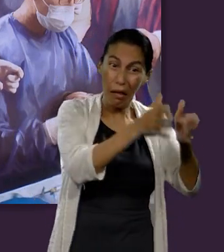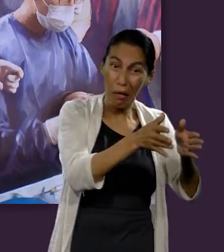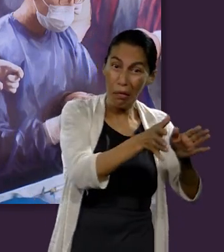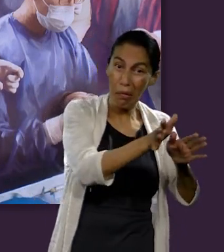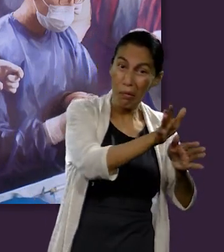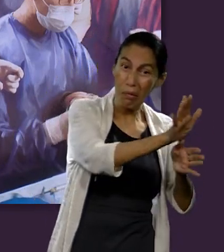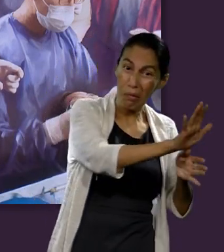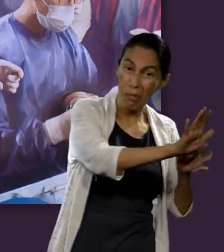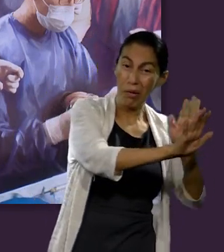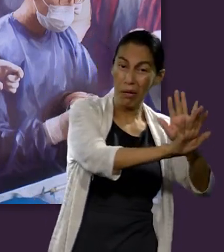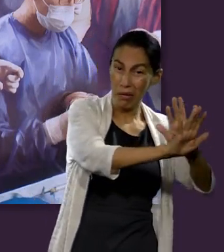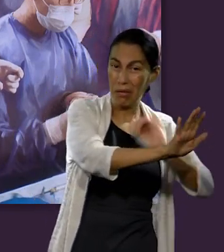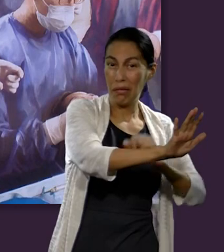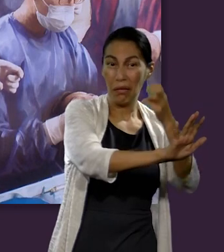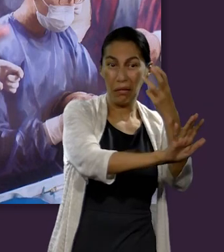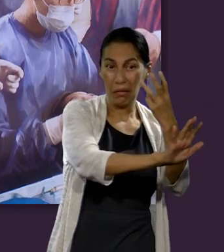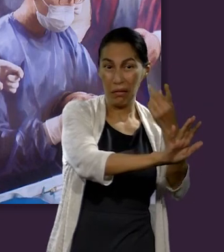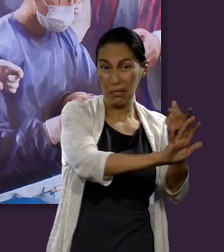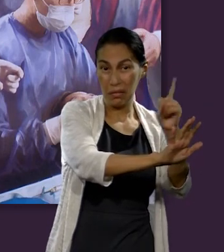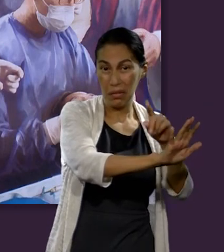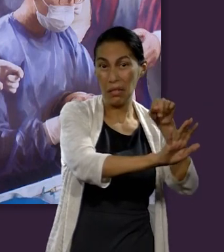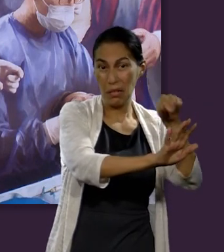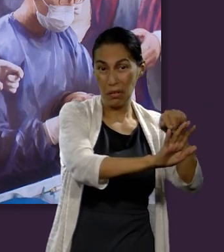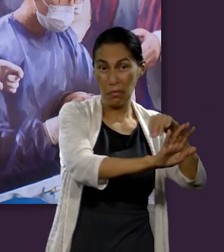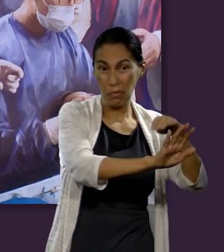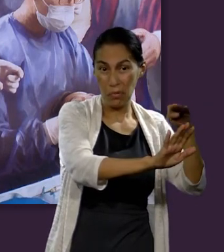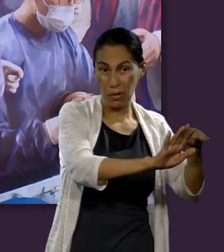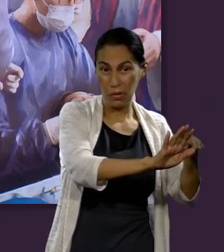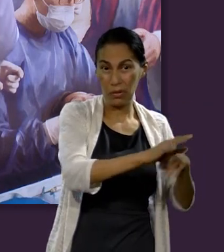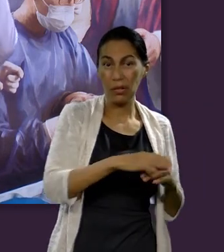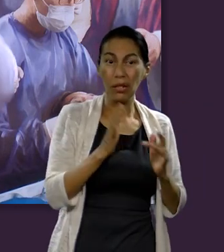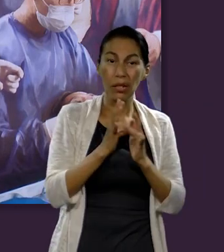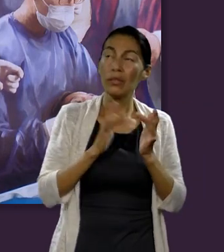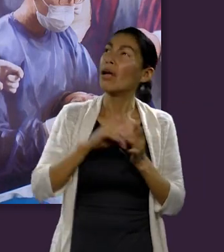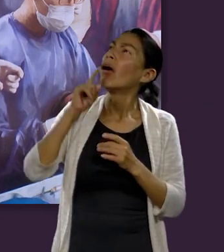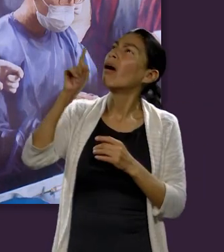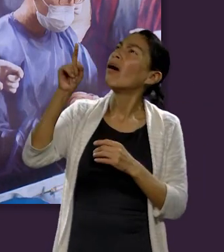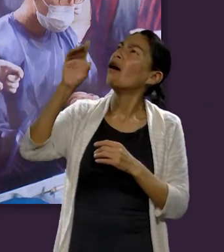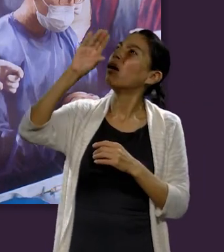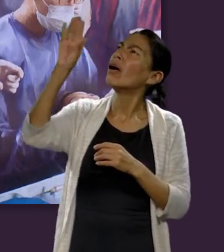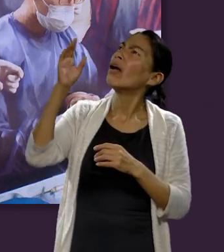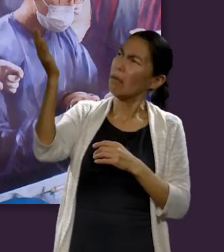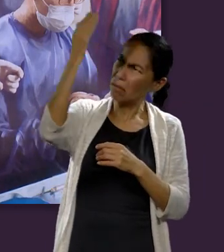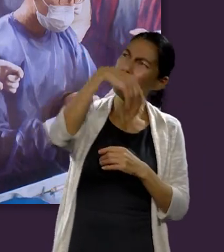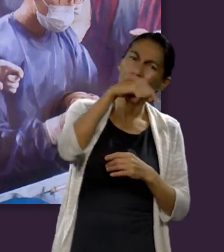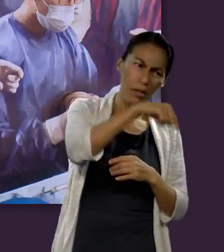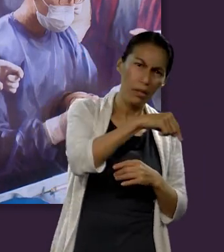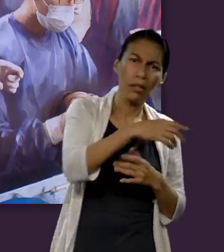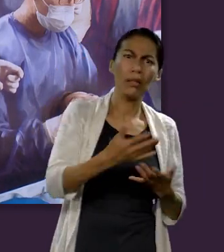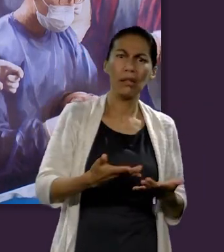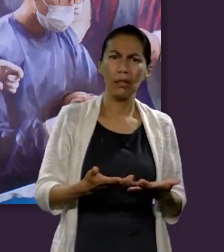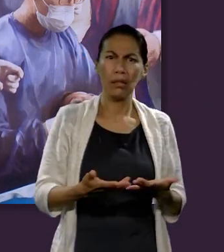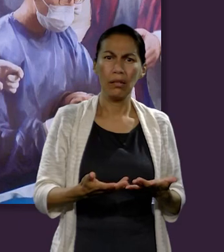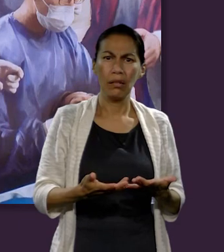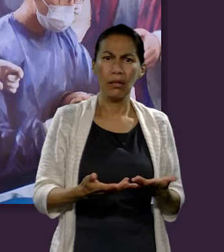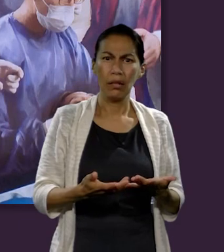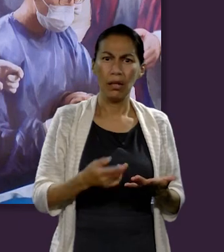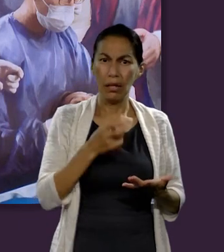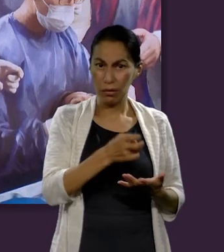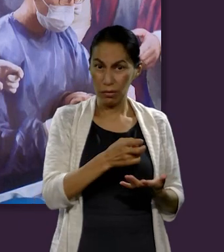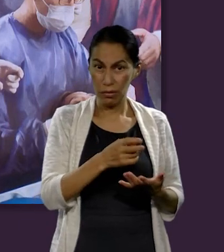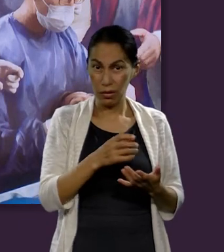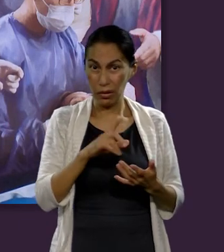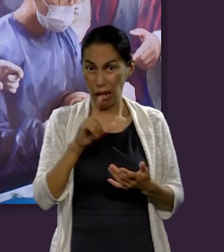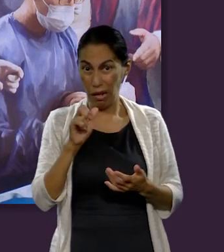la tumba eso que quiere decir que después de tres días le dijo bájate del cielo y viene aquí con razón